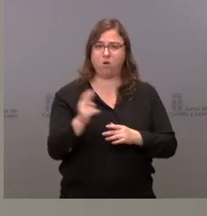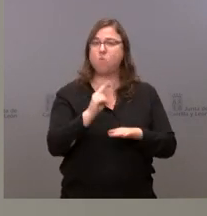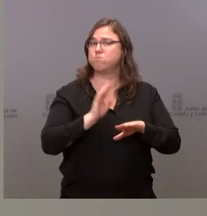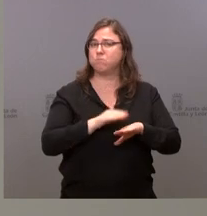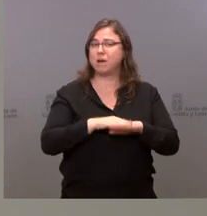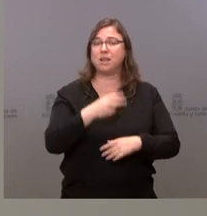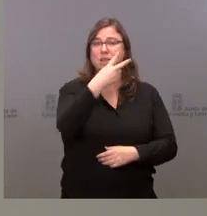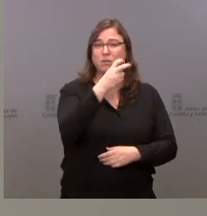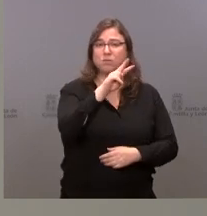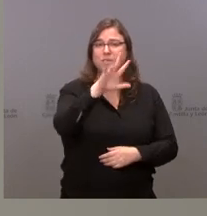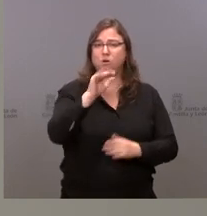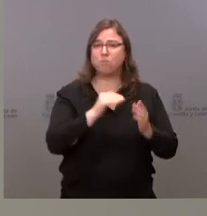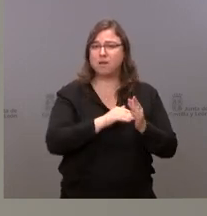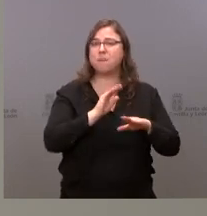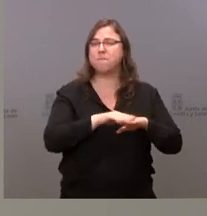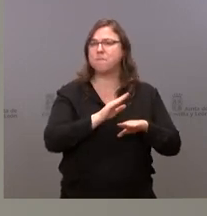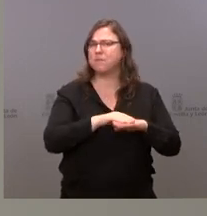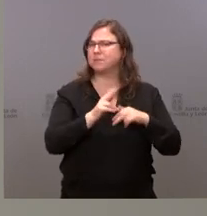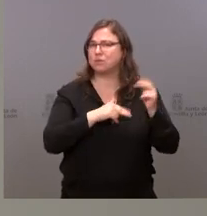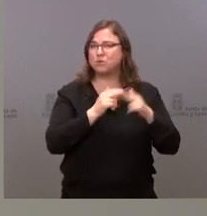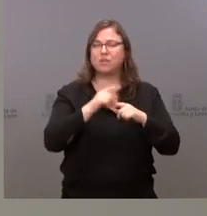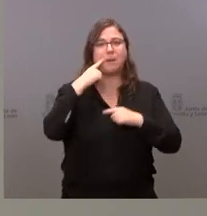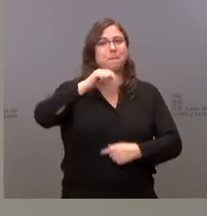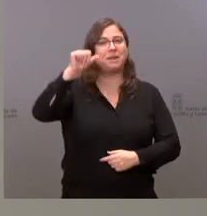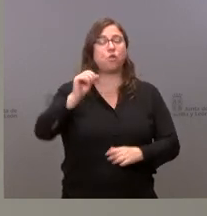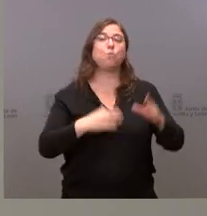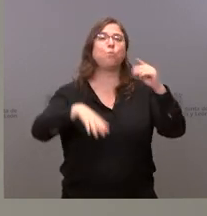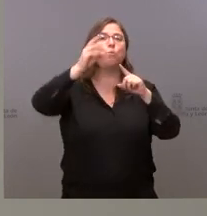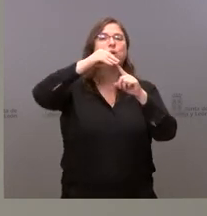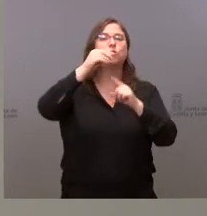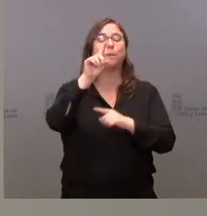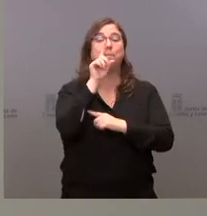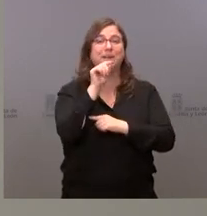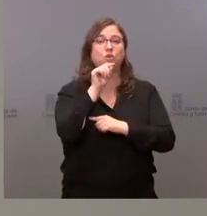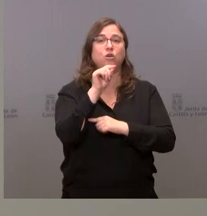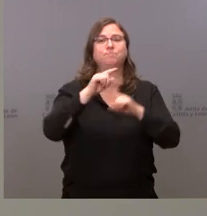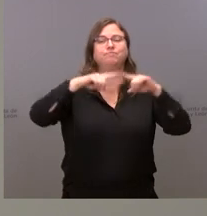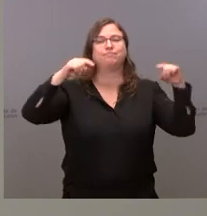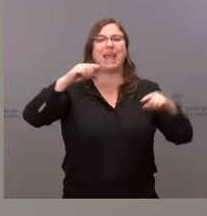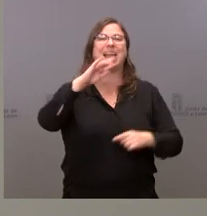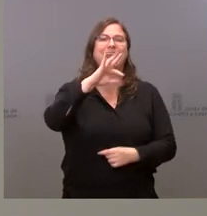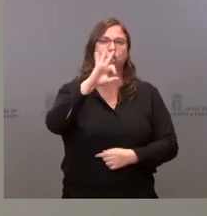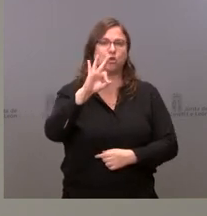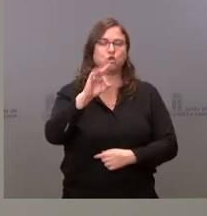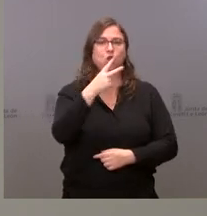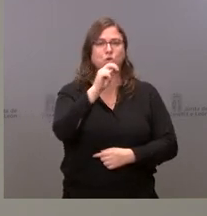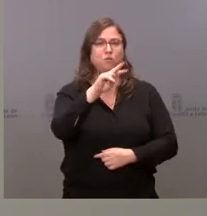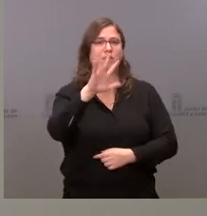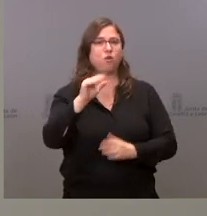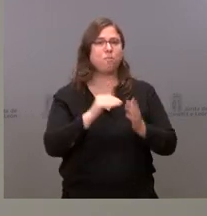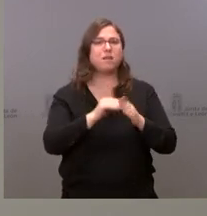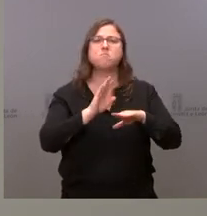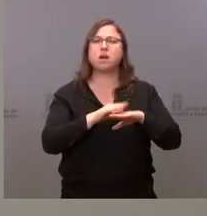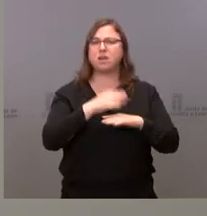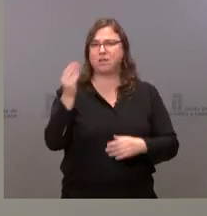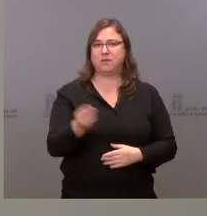225 mil a la construcción de un mirador en el puerto del Pico en el Parque Regional Sierra de Gredos y otros 225 mil para la mejora